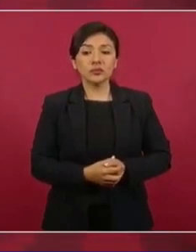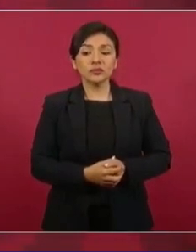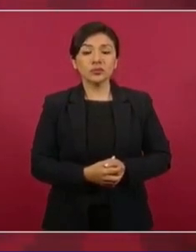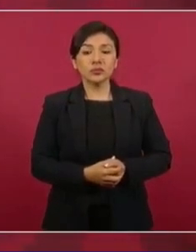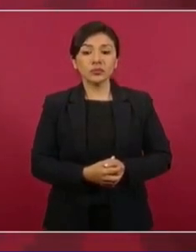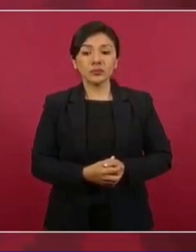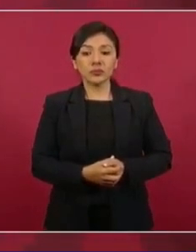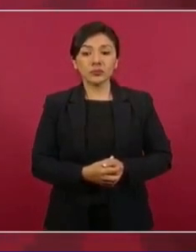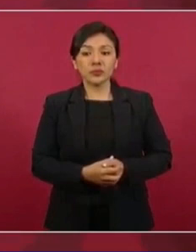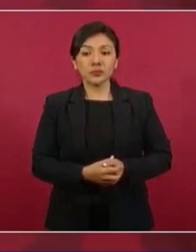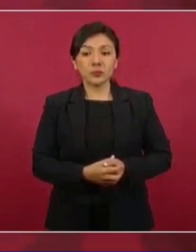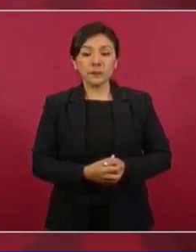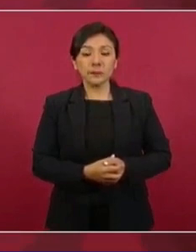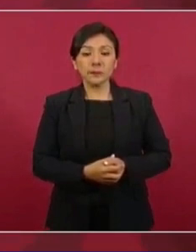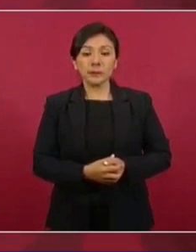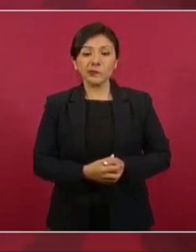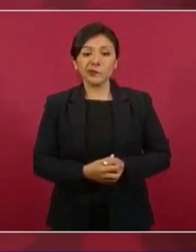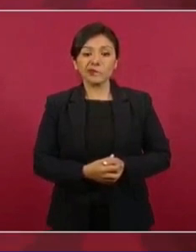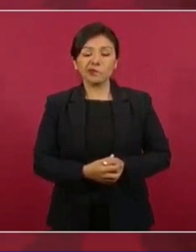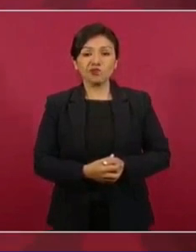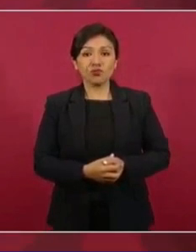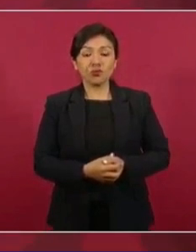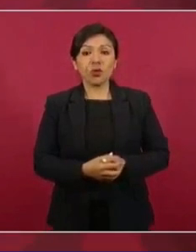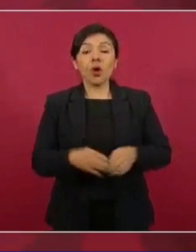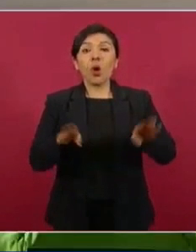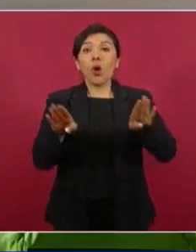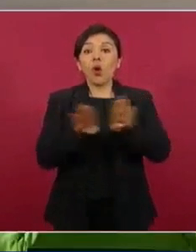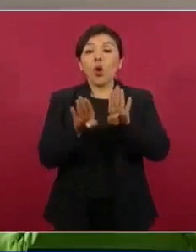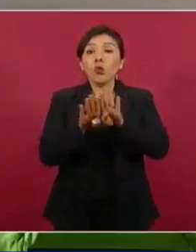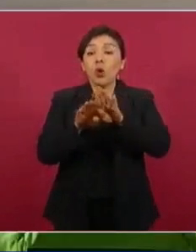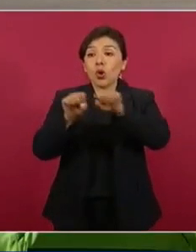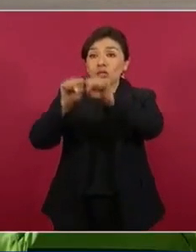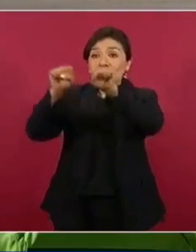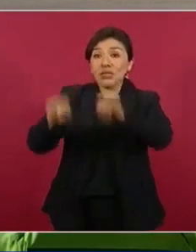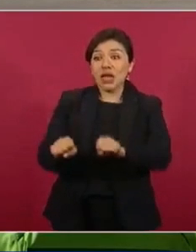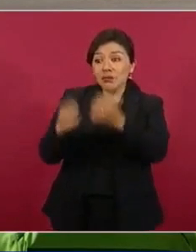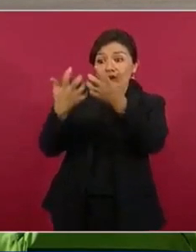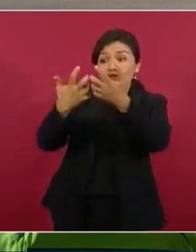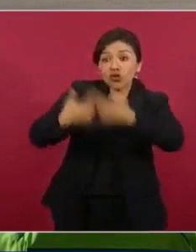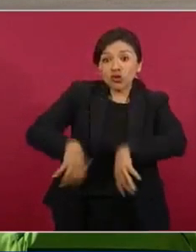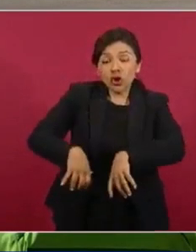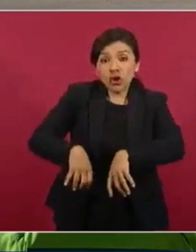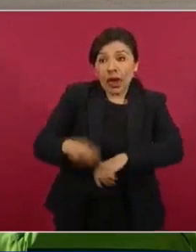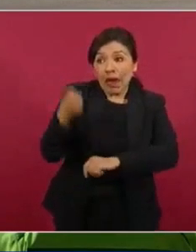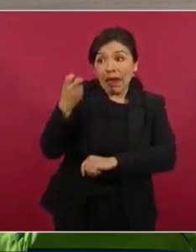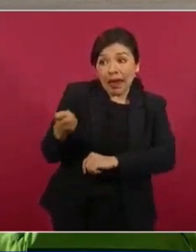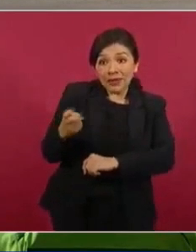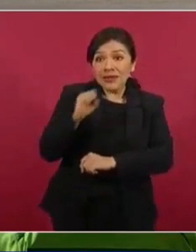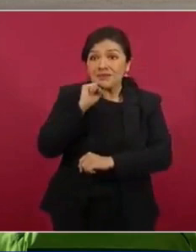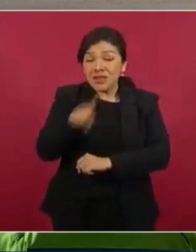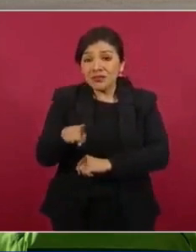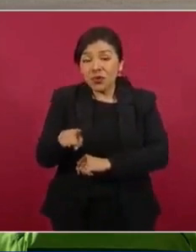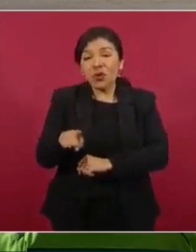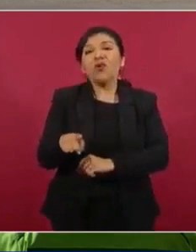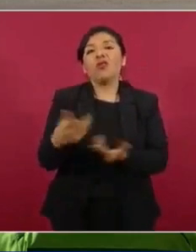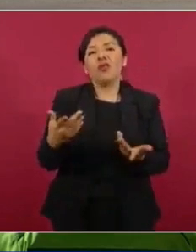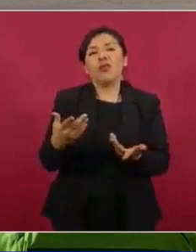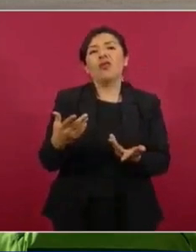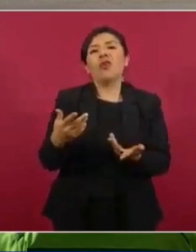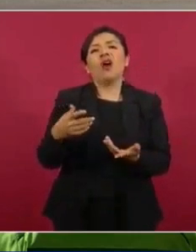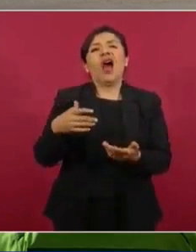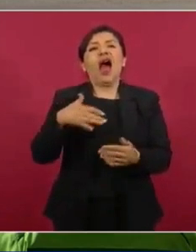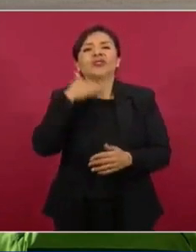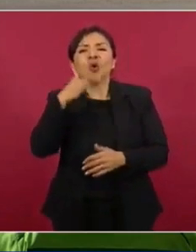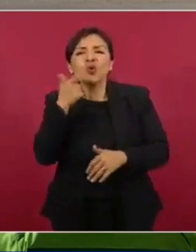para que funcionara el sistema neoliberal, neoporfirista, de